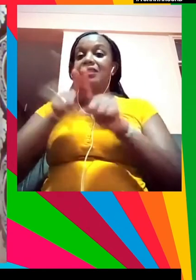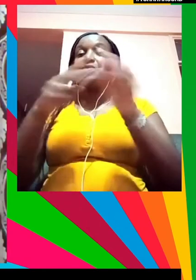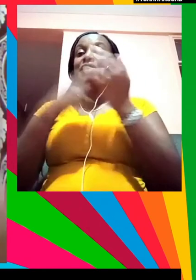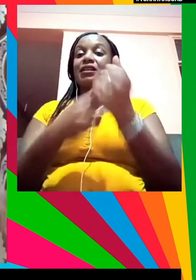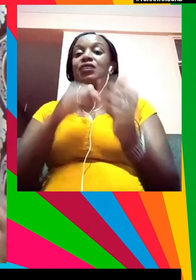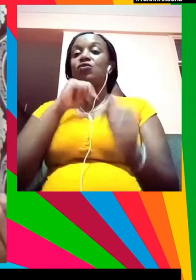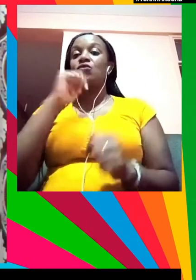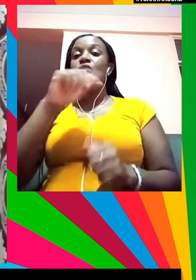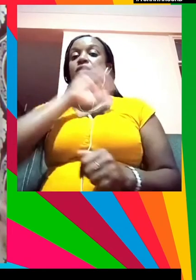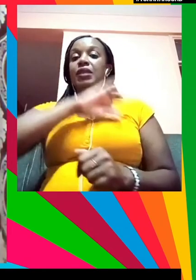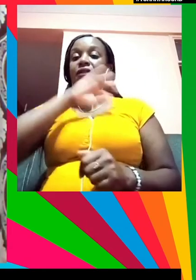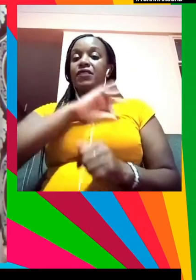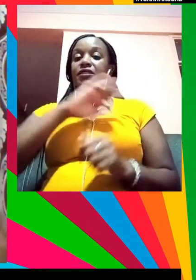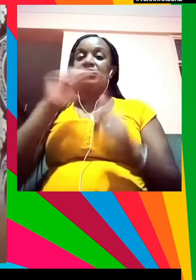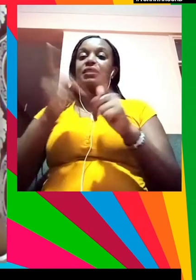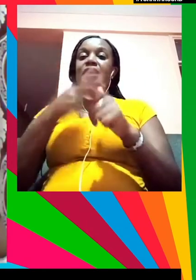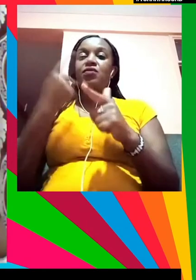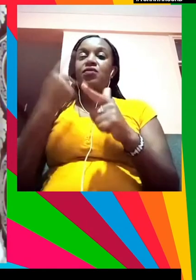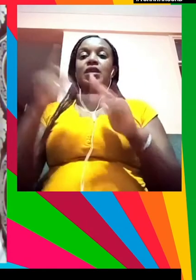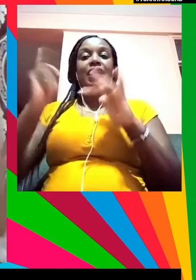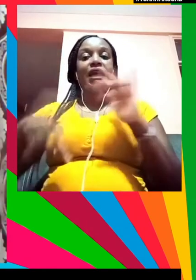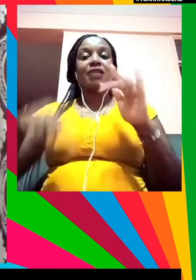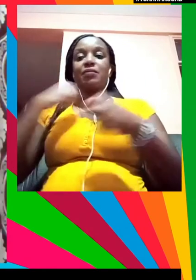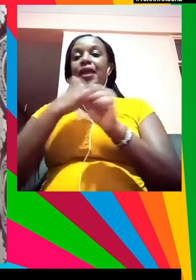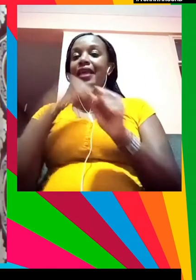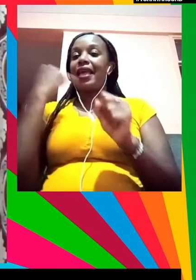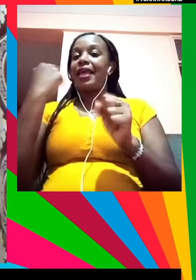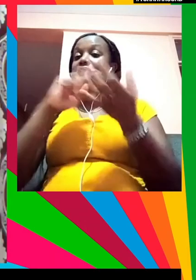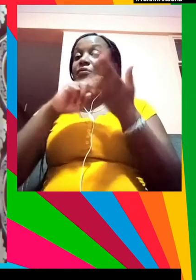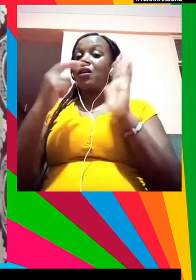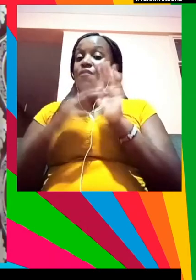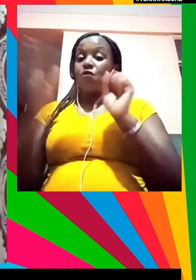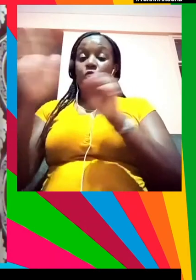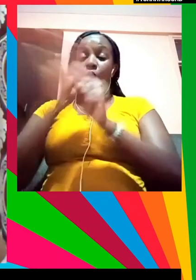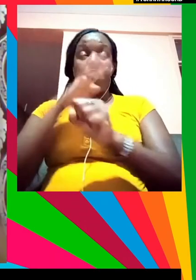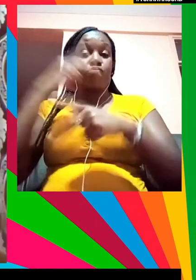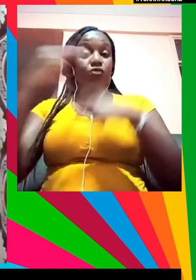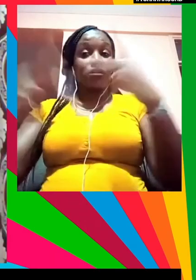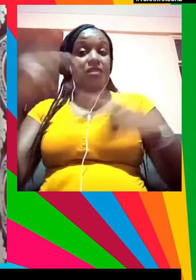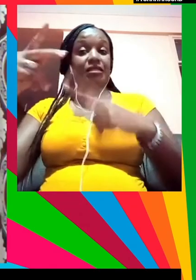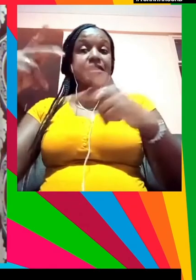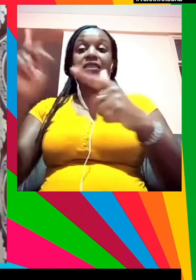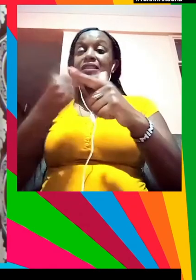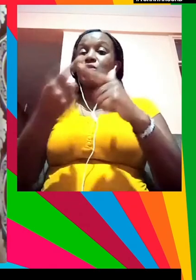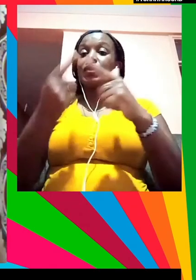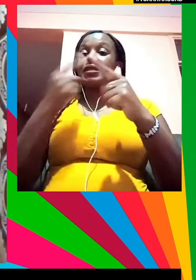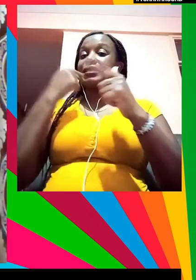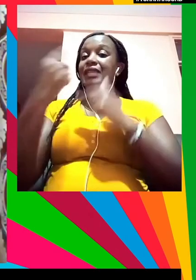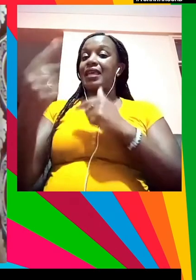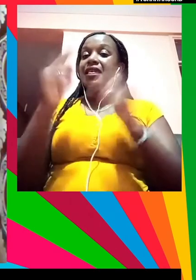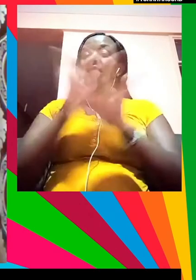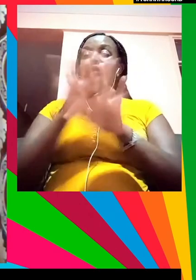socios no solo como beneficiarios de lo contrario no podremos tener un progreso significativo de